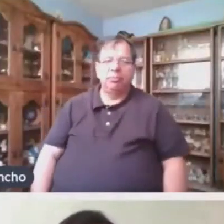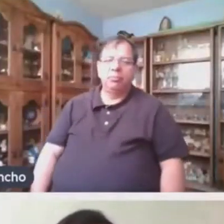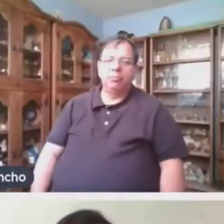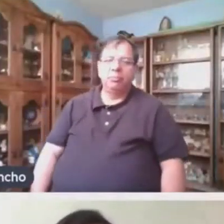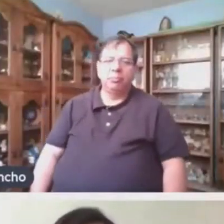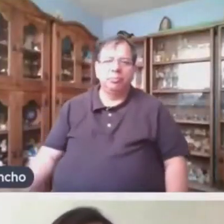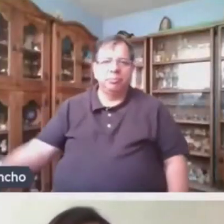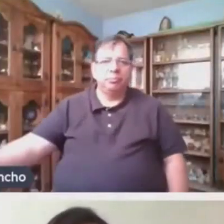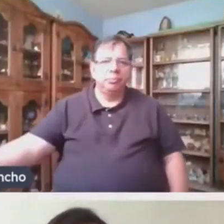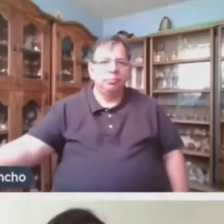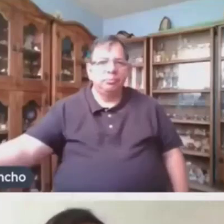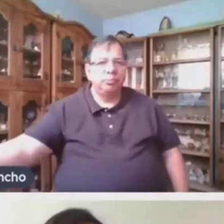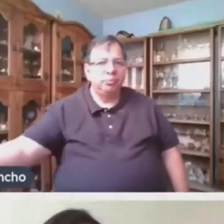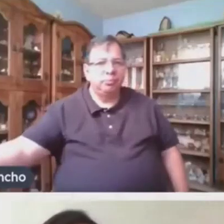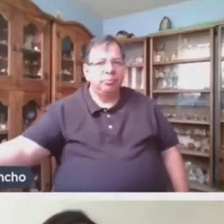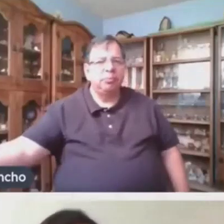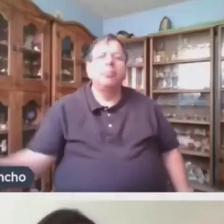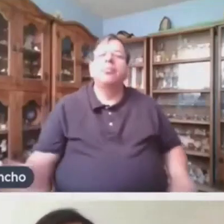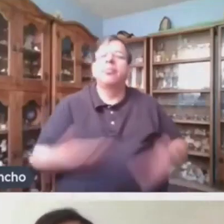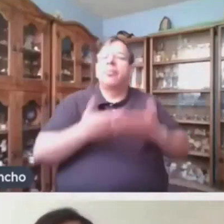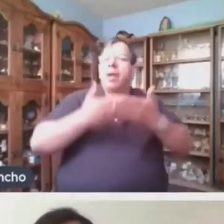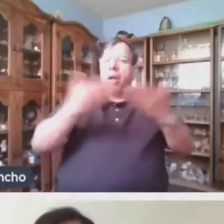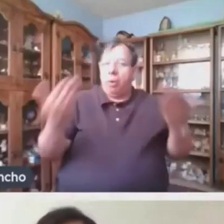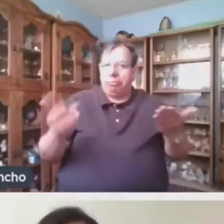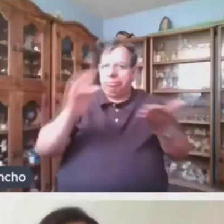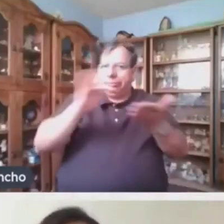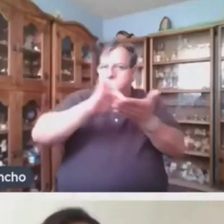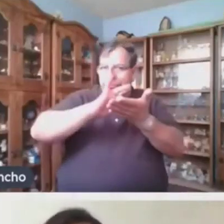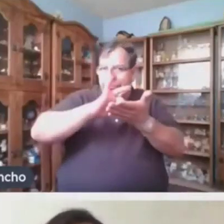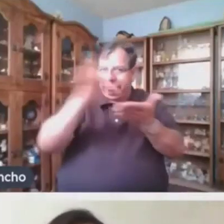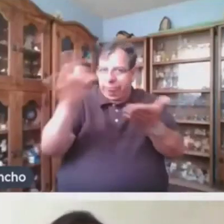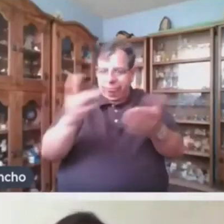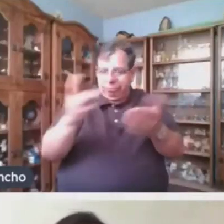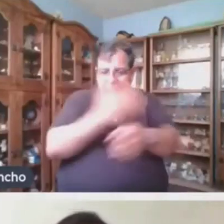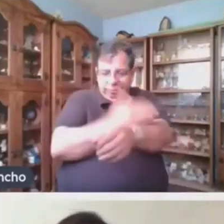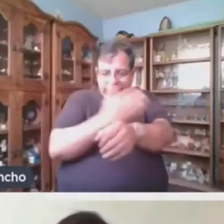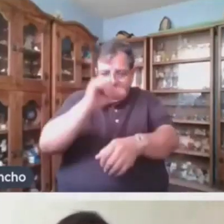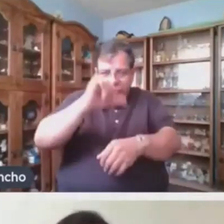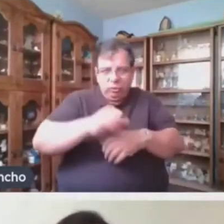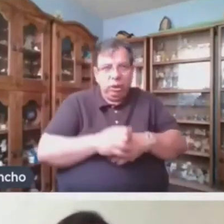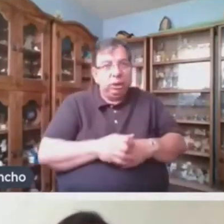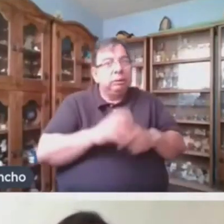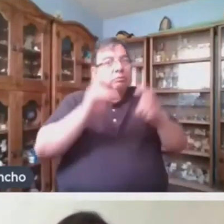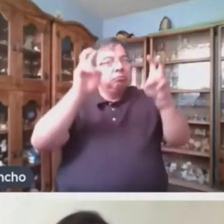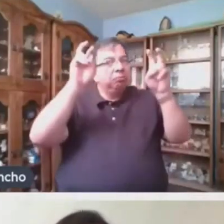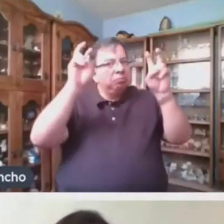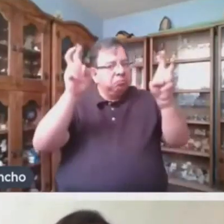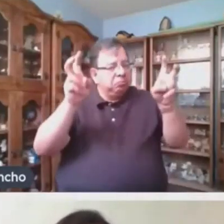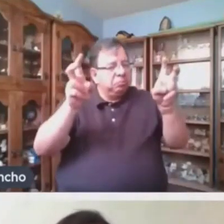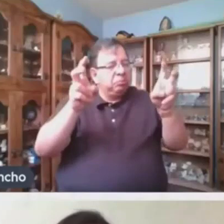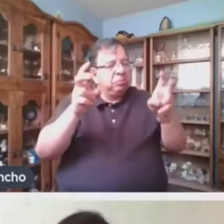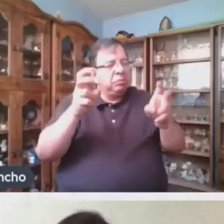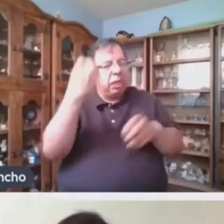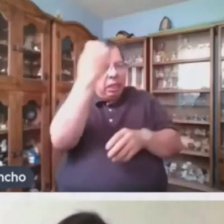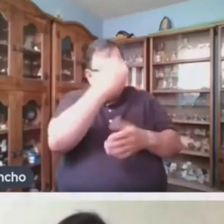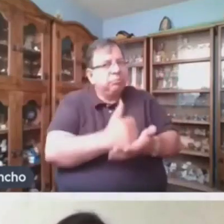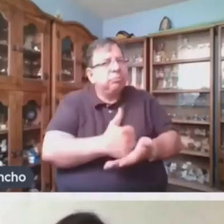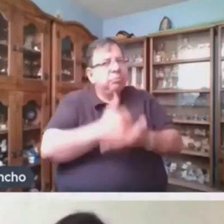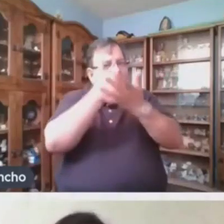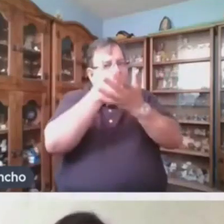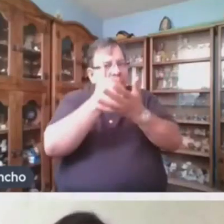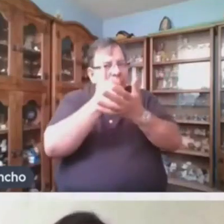Ahora Si Muchas Gracias Por Estar Con Nosotros El Día De Hoy Chicos Estoy Seguro Que Los Temas No Serán De Gran Ayuda Recuerden Hablar